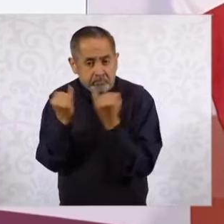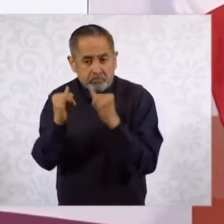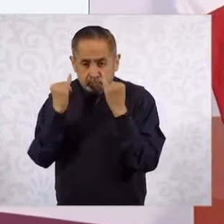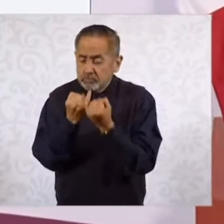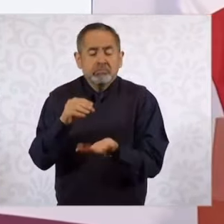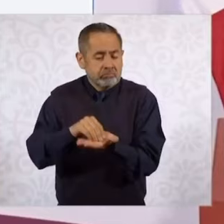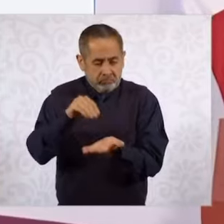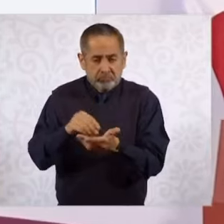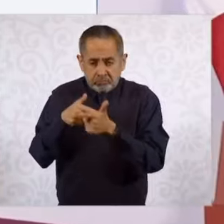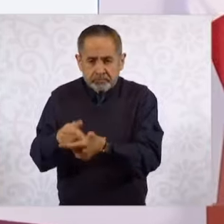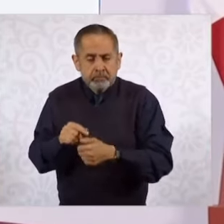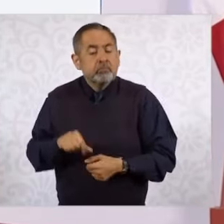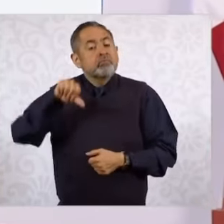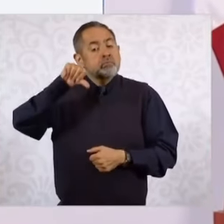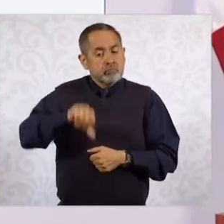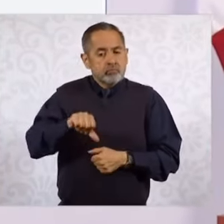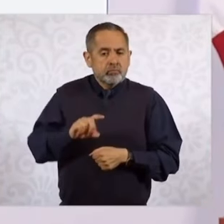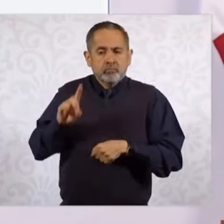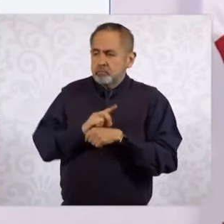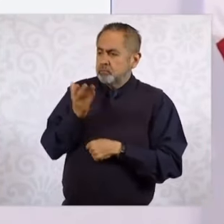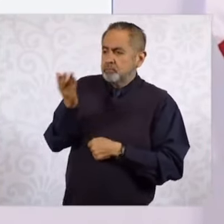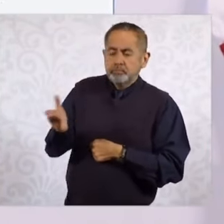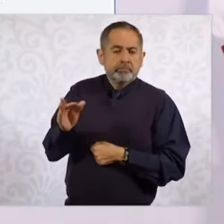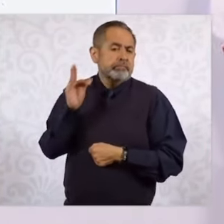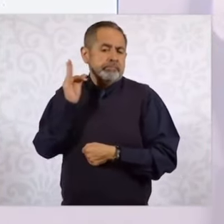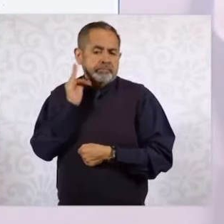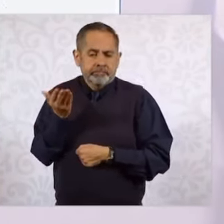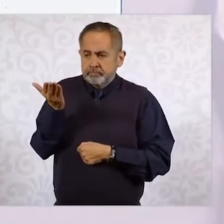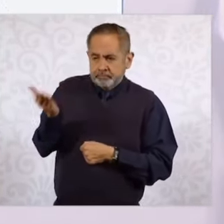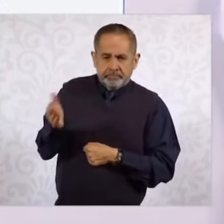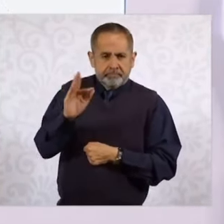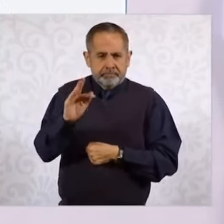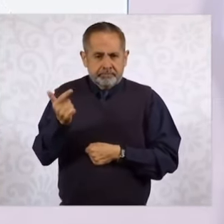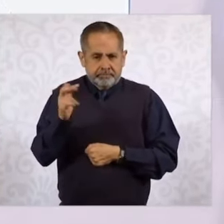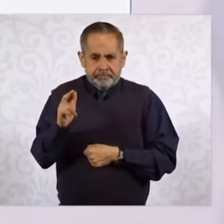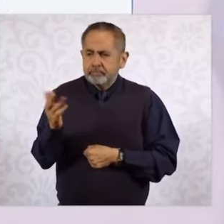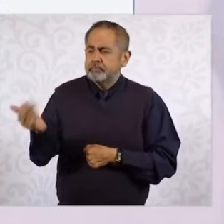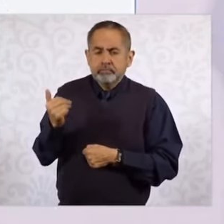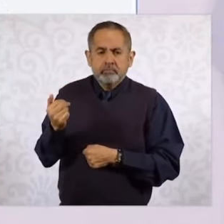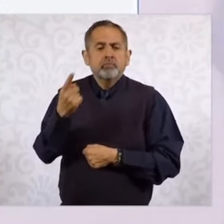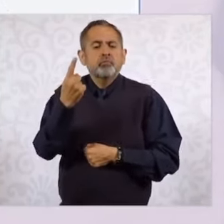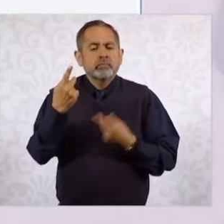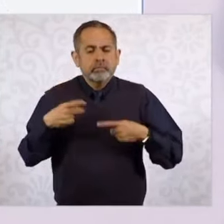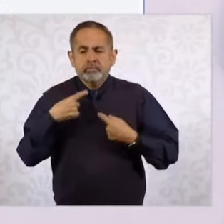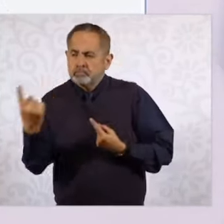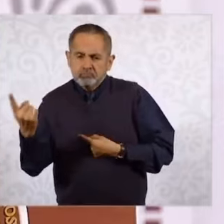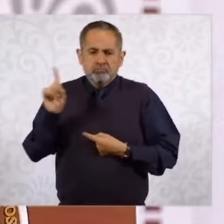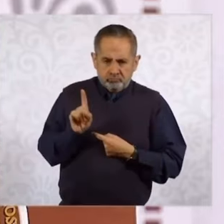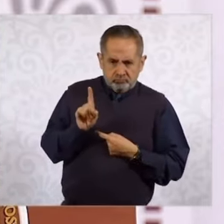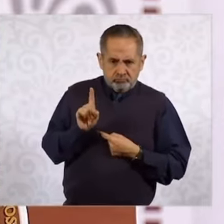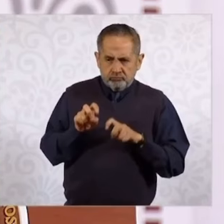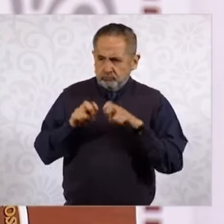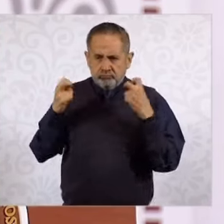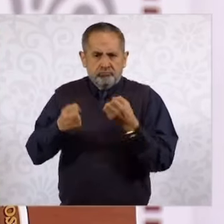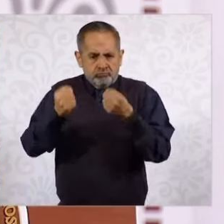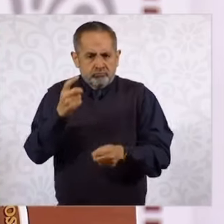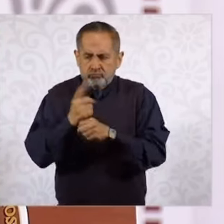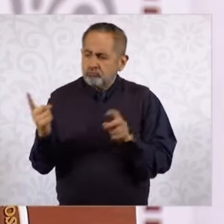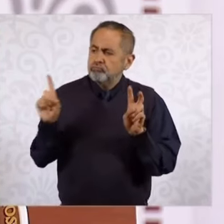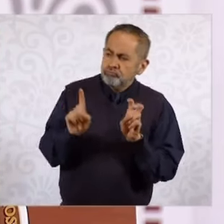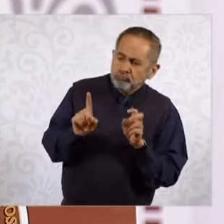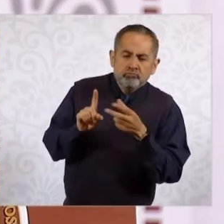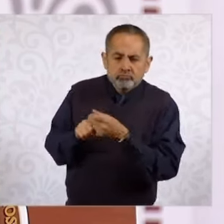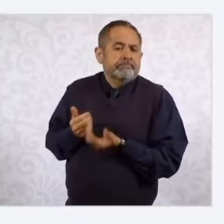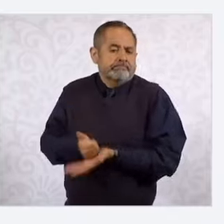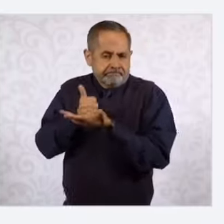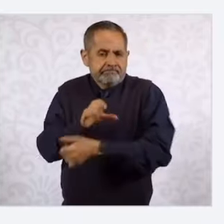El día de hoy yo solicité al Fiscal General de Justicia que nos enviara una persona que pudiera estar en el Gabinete de Seguridad para